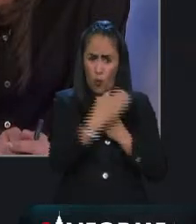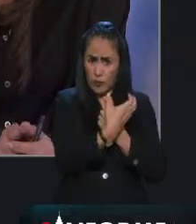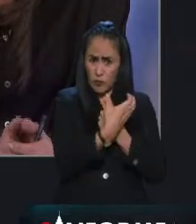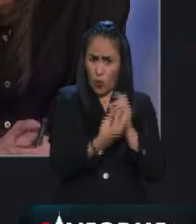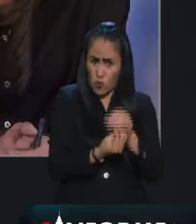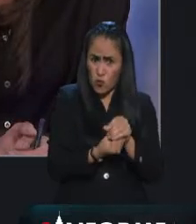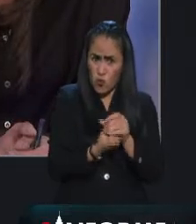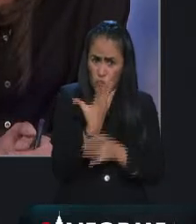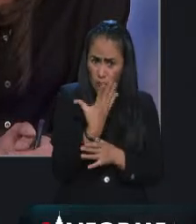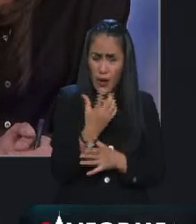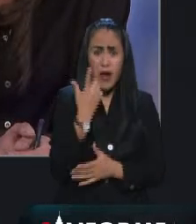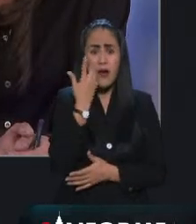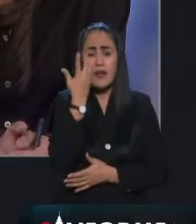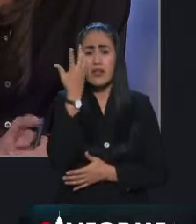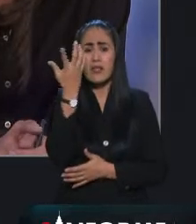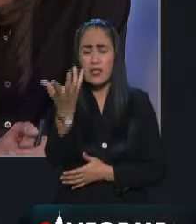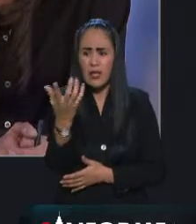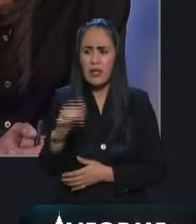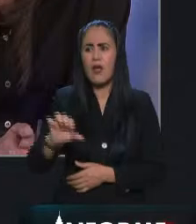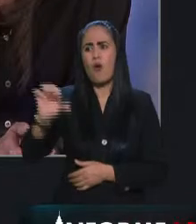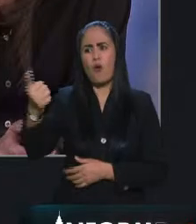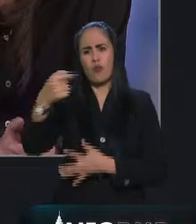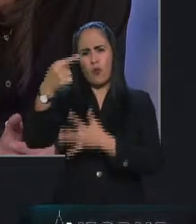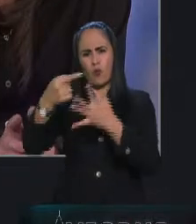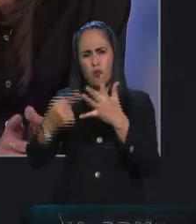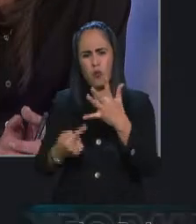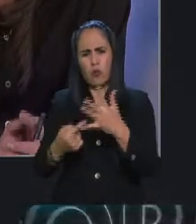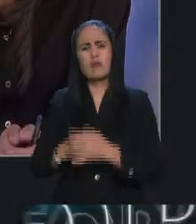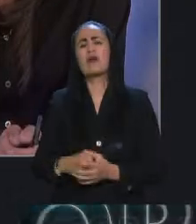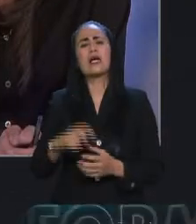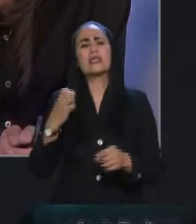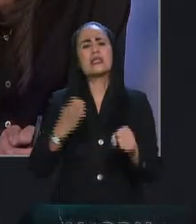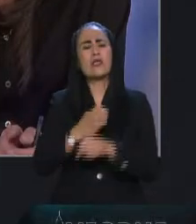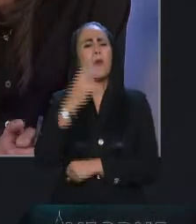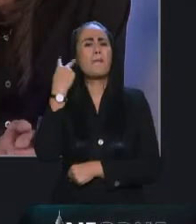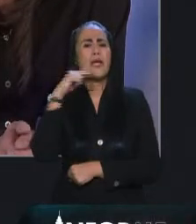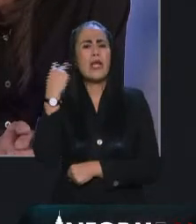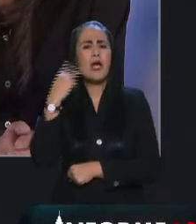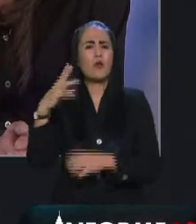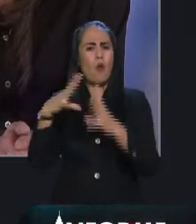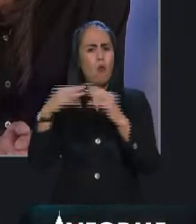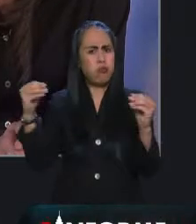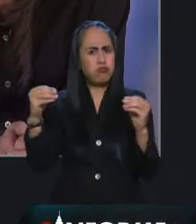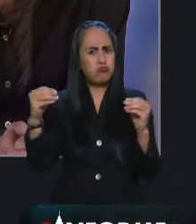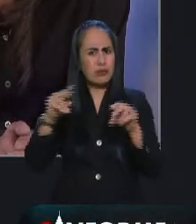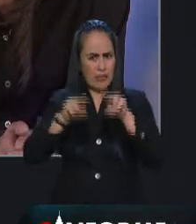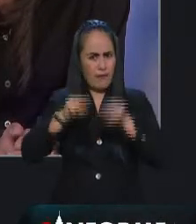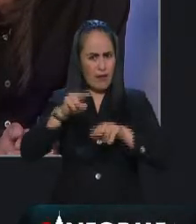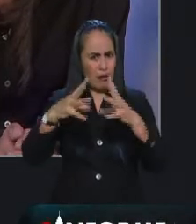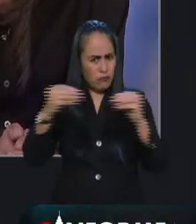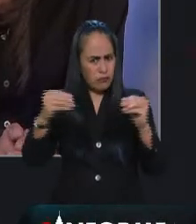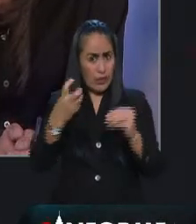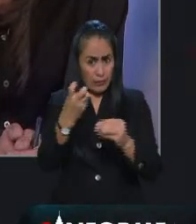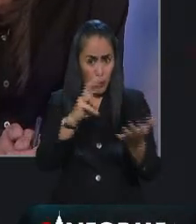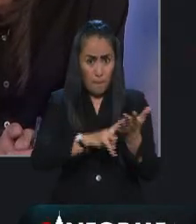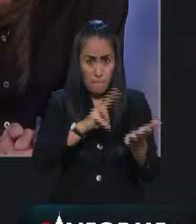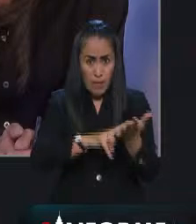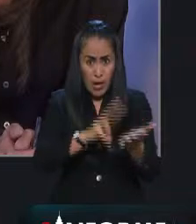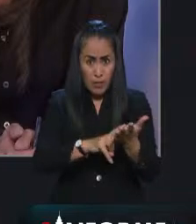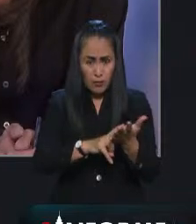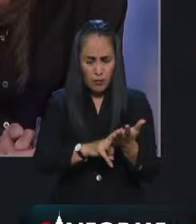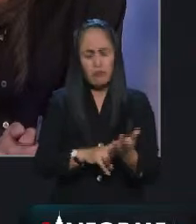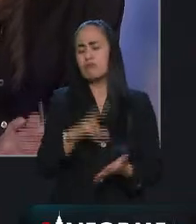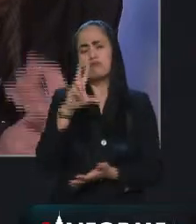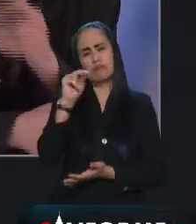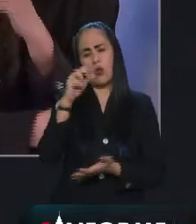pretende desaparecer los poderes allá en el estado de Veracruz, senadora? Pues bueno, no es válida desde la